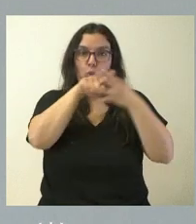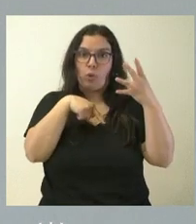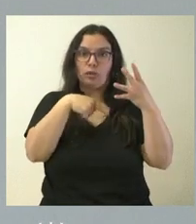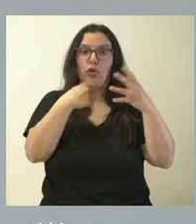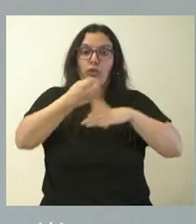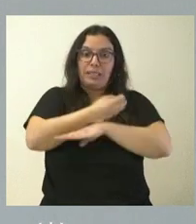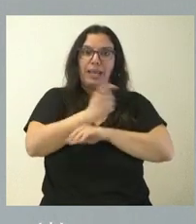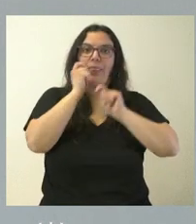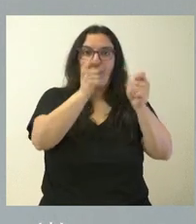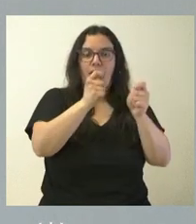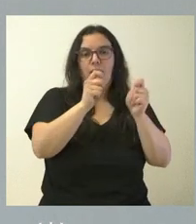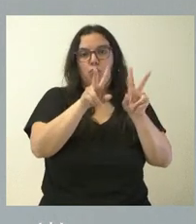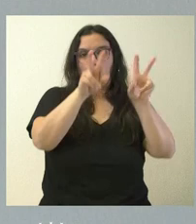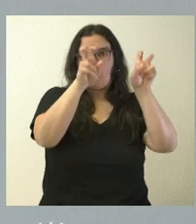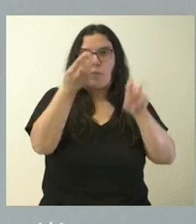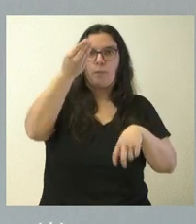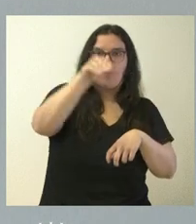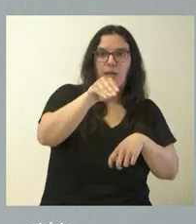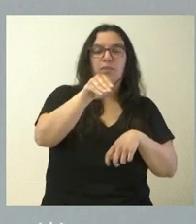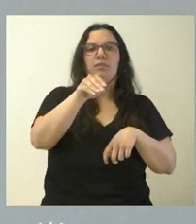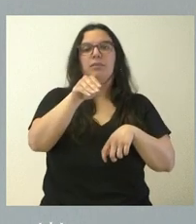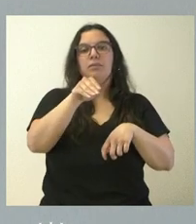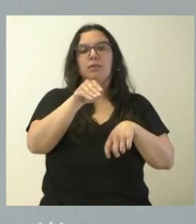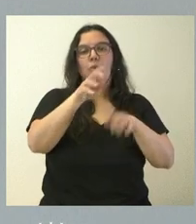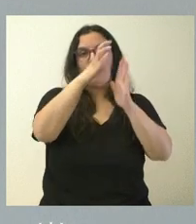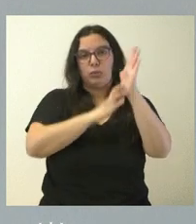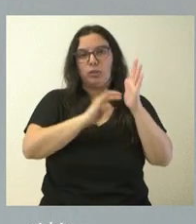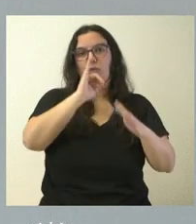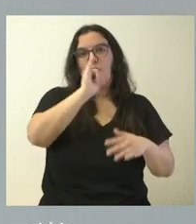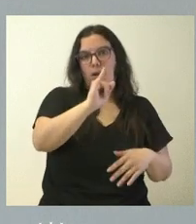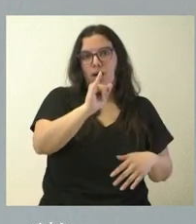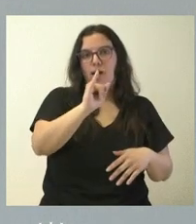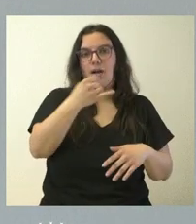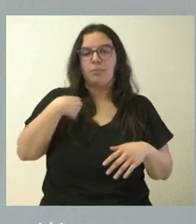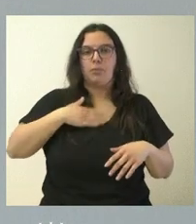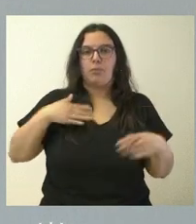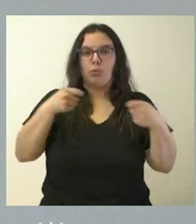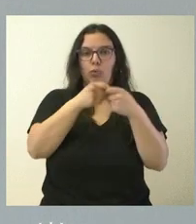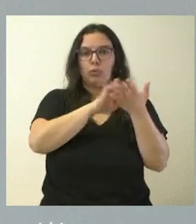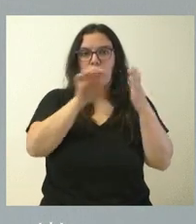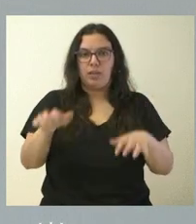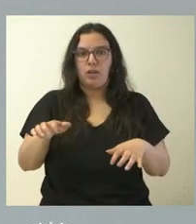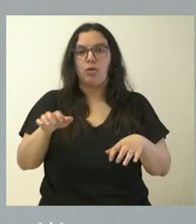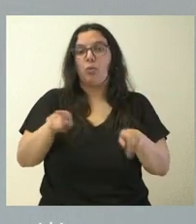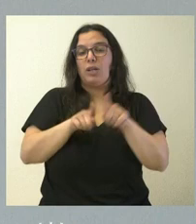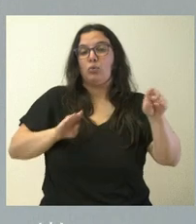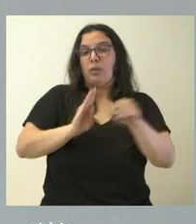líneas, los cuatro trayectos que se benefician de este descuento que aplica la Junta de Castilla y León como subvención a la cantidad